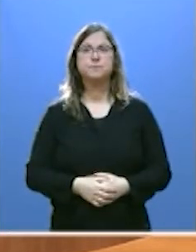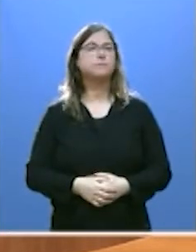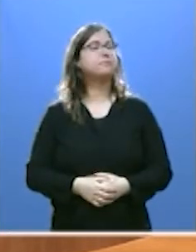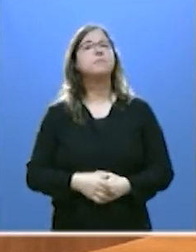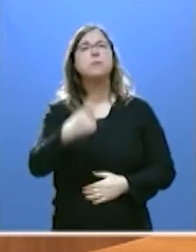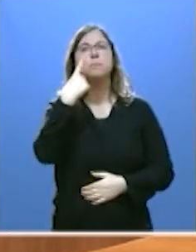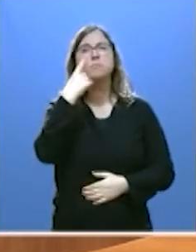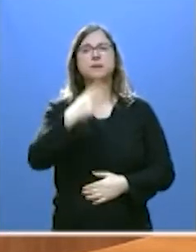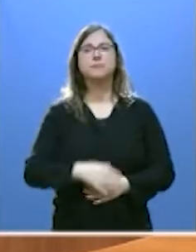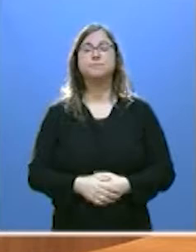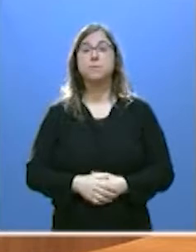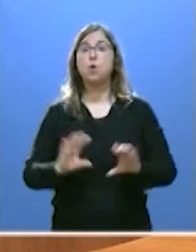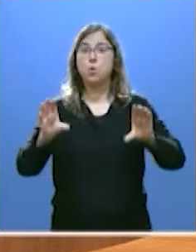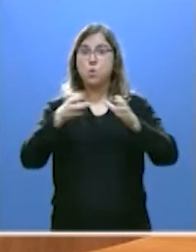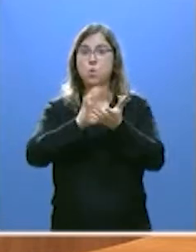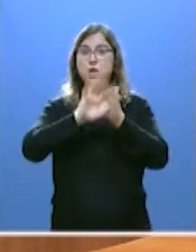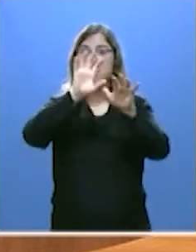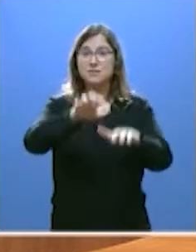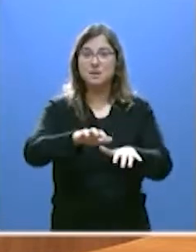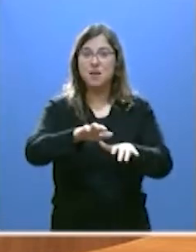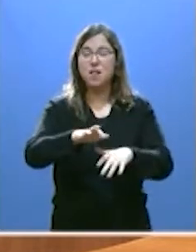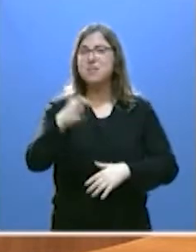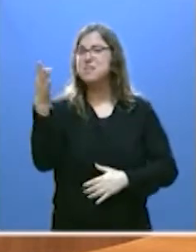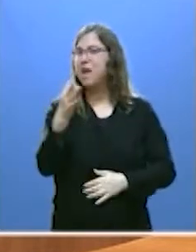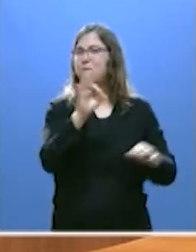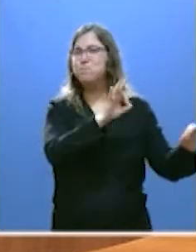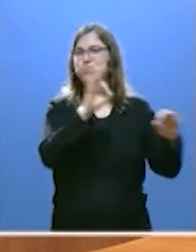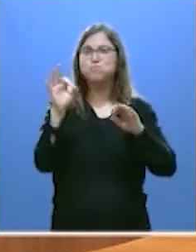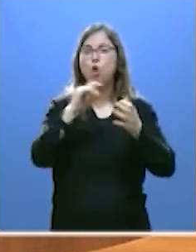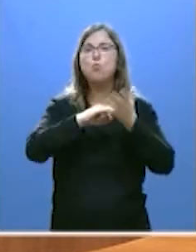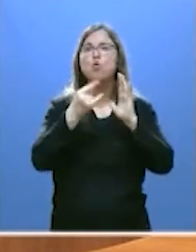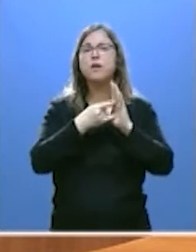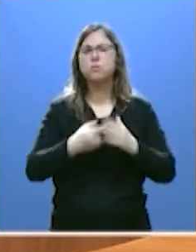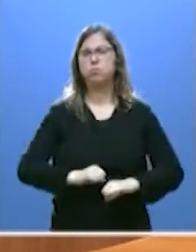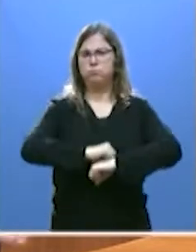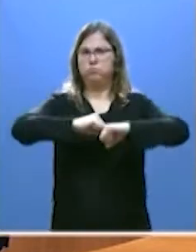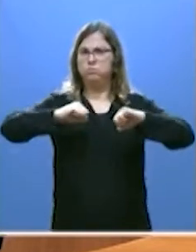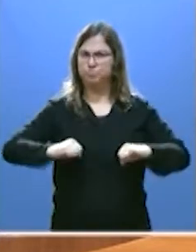Mire, la Junta de Castilla y León tenemos en marcha un proyecto sólido.